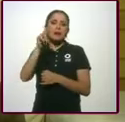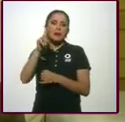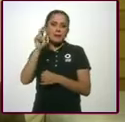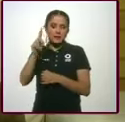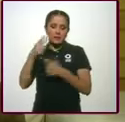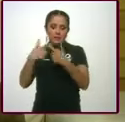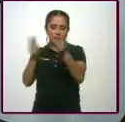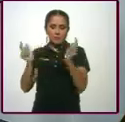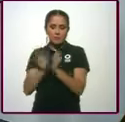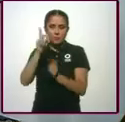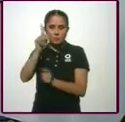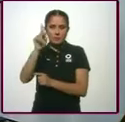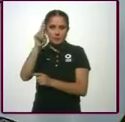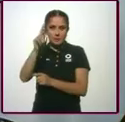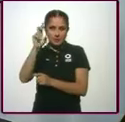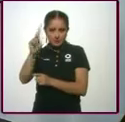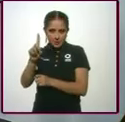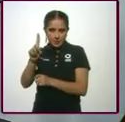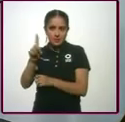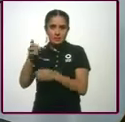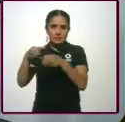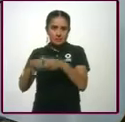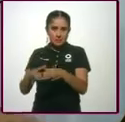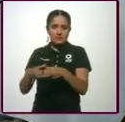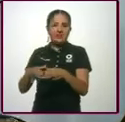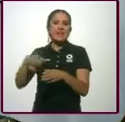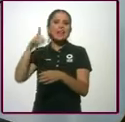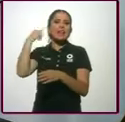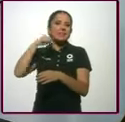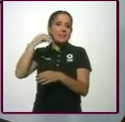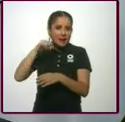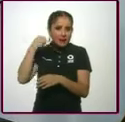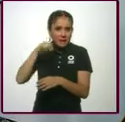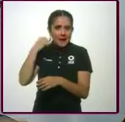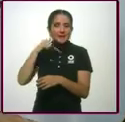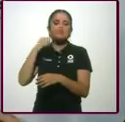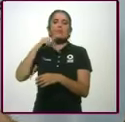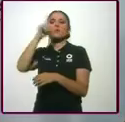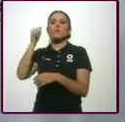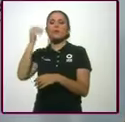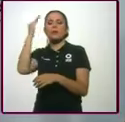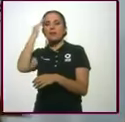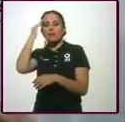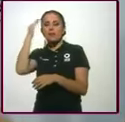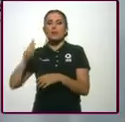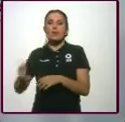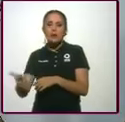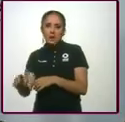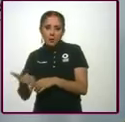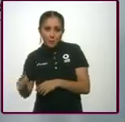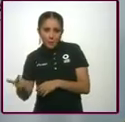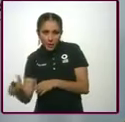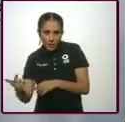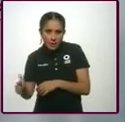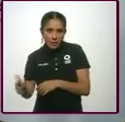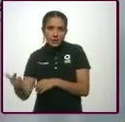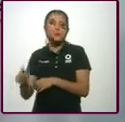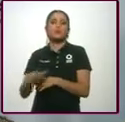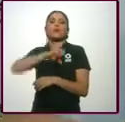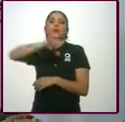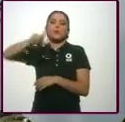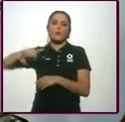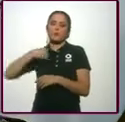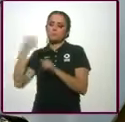Él era dirigente en Tabasco, yo era dirigente en Guanajuato. Y posteriormente nos